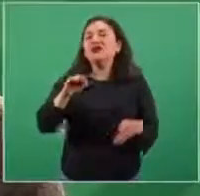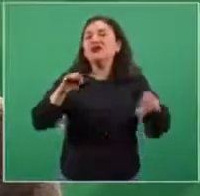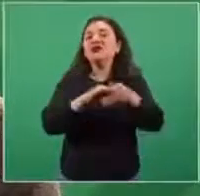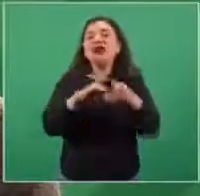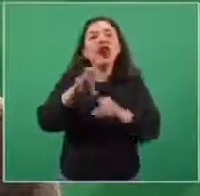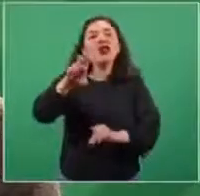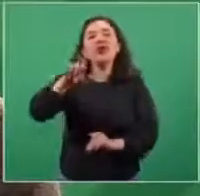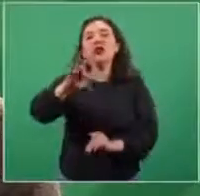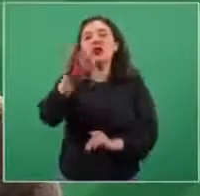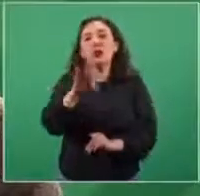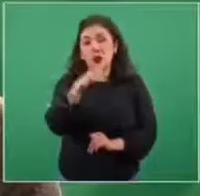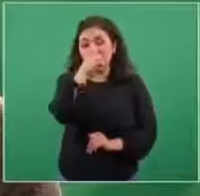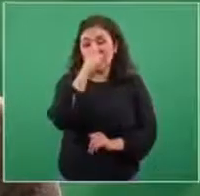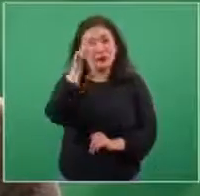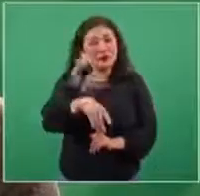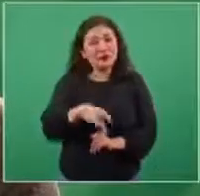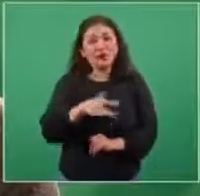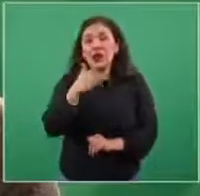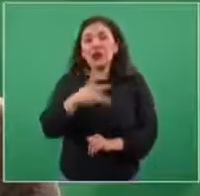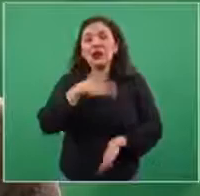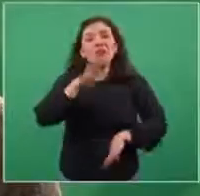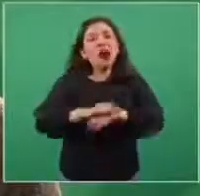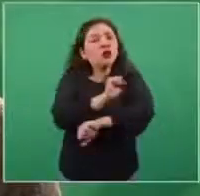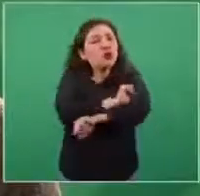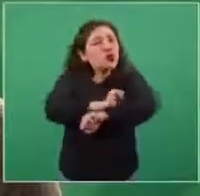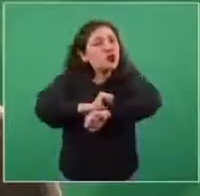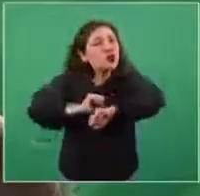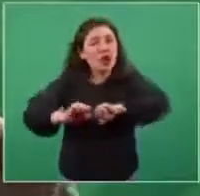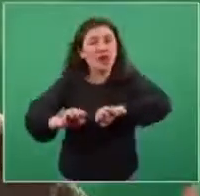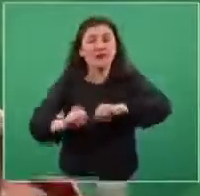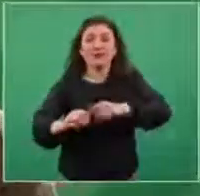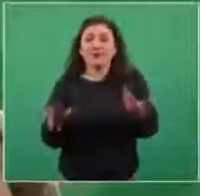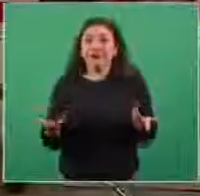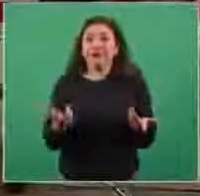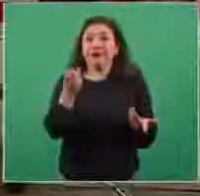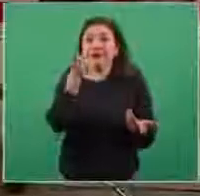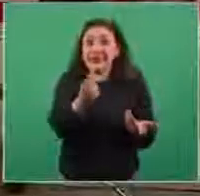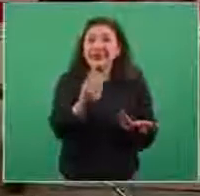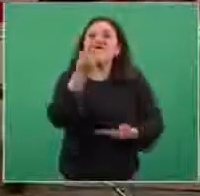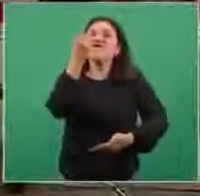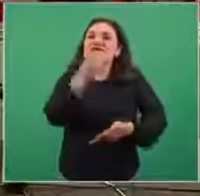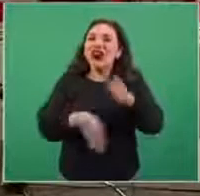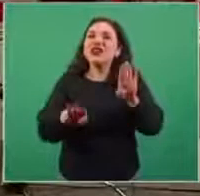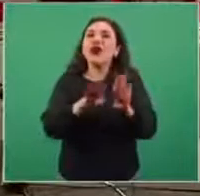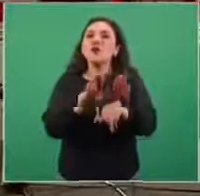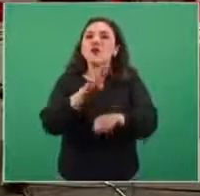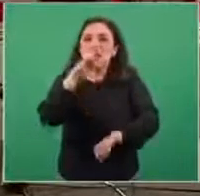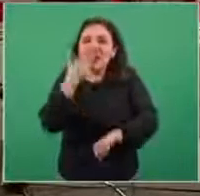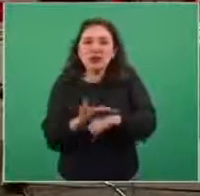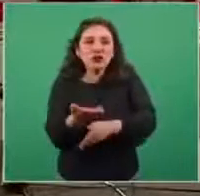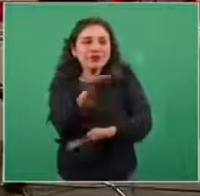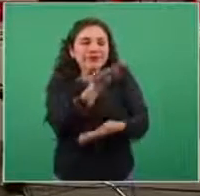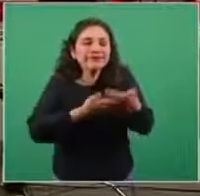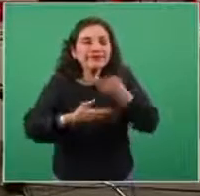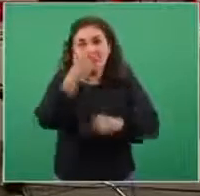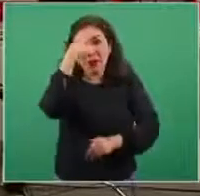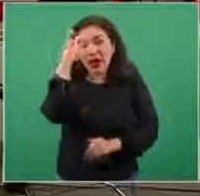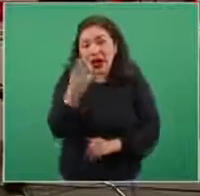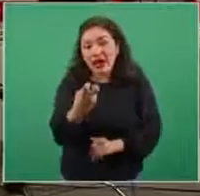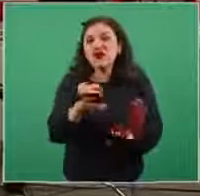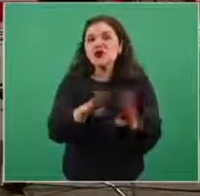30 por ciento, es una sensibilidad francamente baja. Entonces, hay una falta de correspondencia entre este tipo de